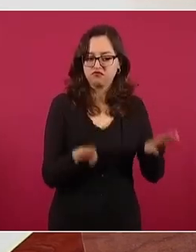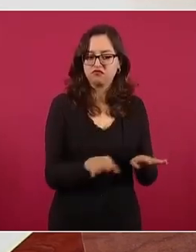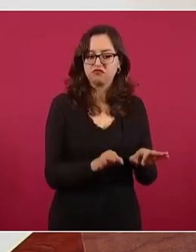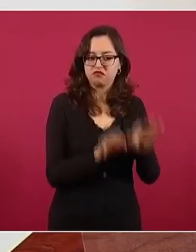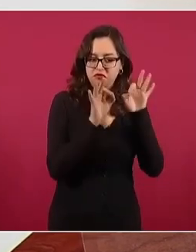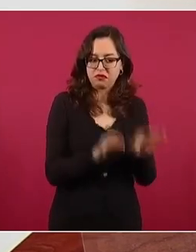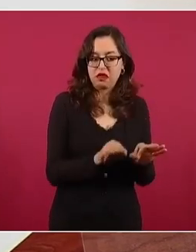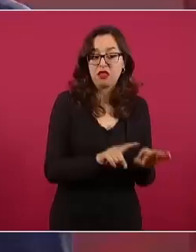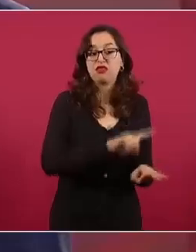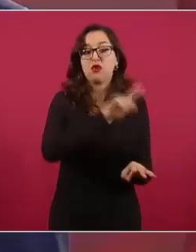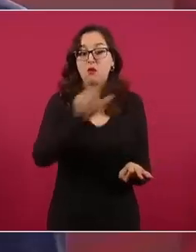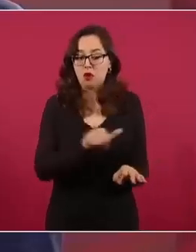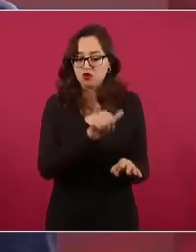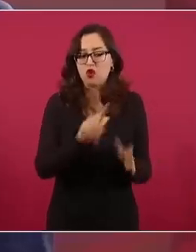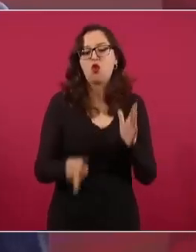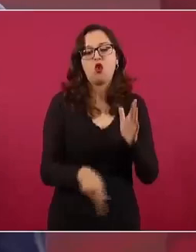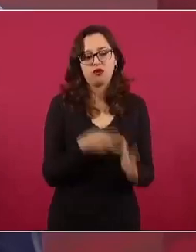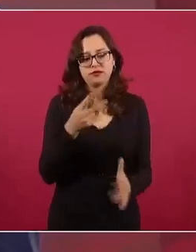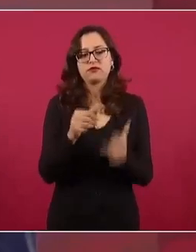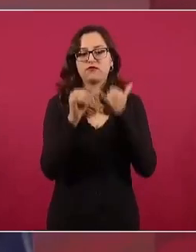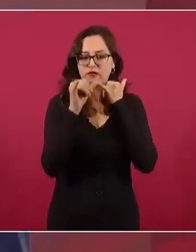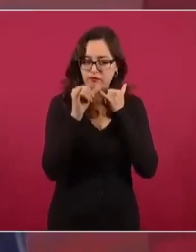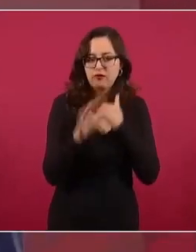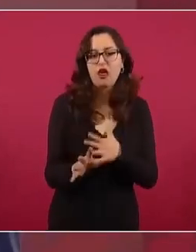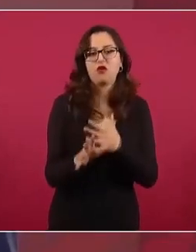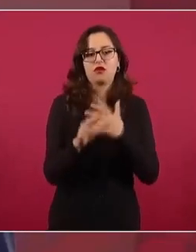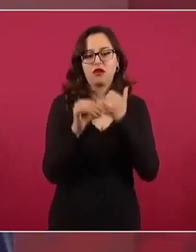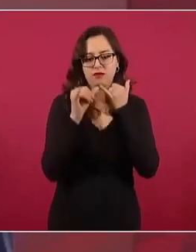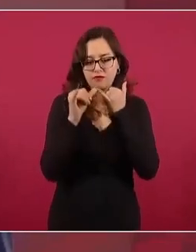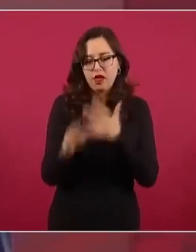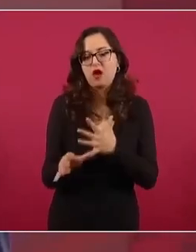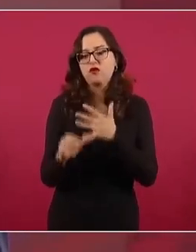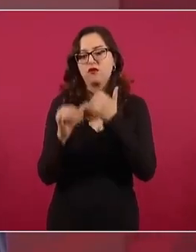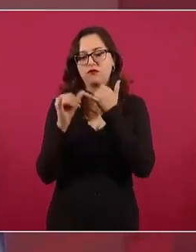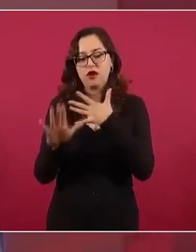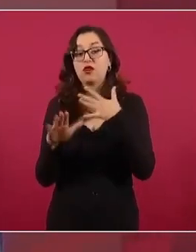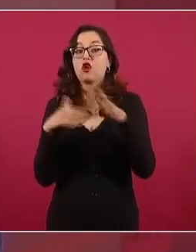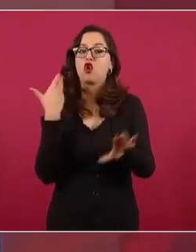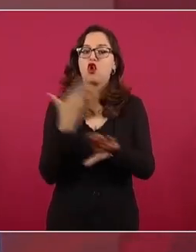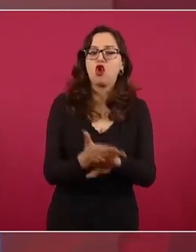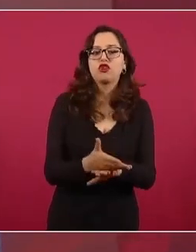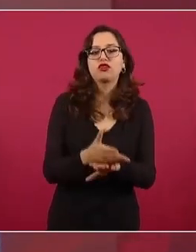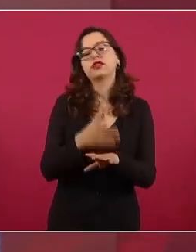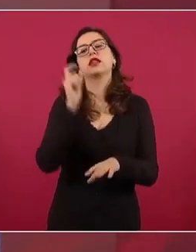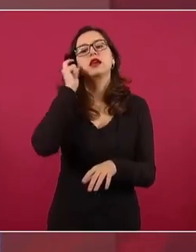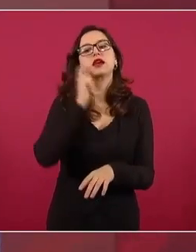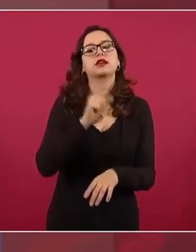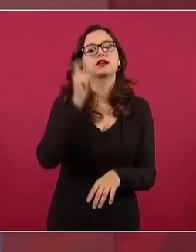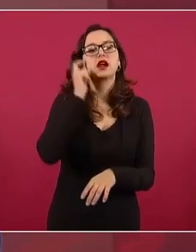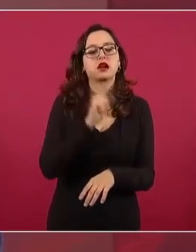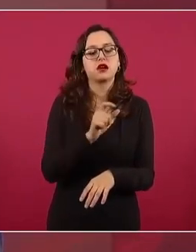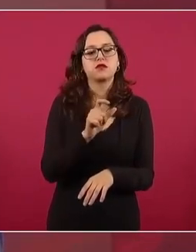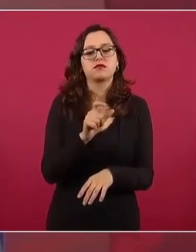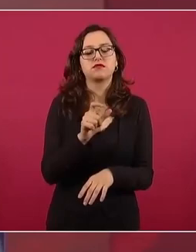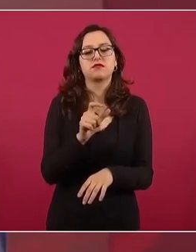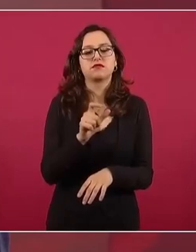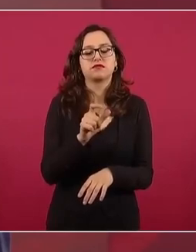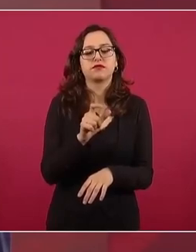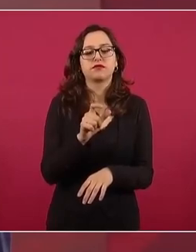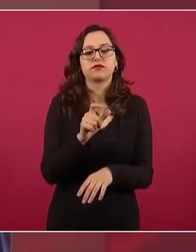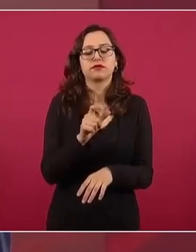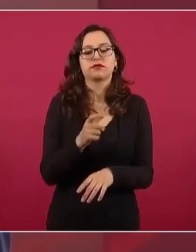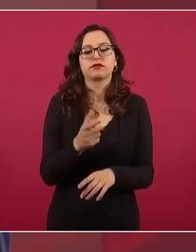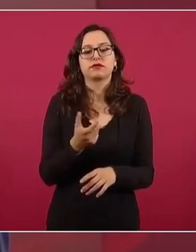le hacen fraude a Vicente Guerrero, que